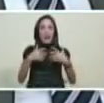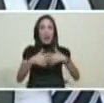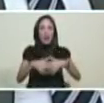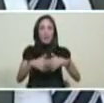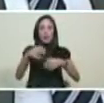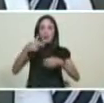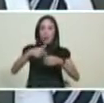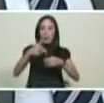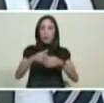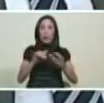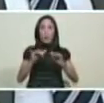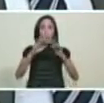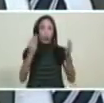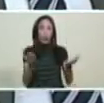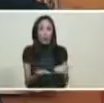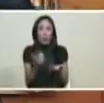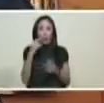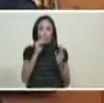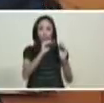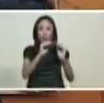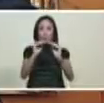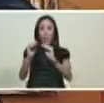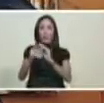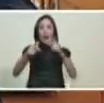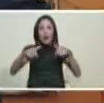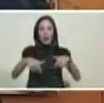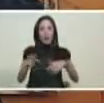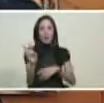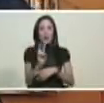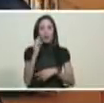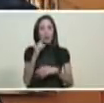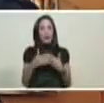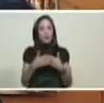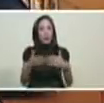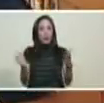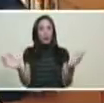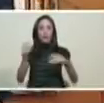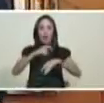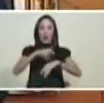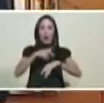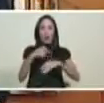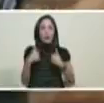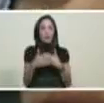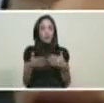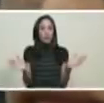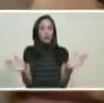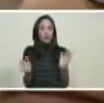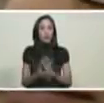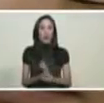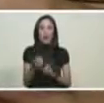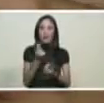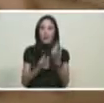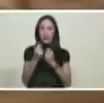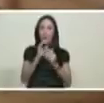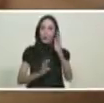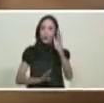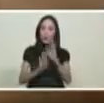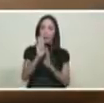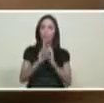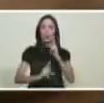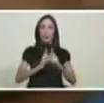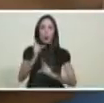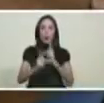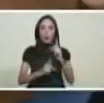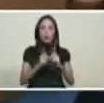petroleras del mundo a que ha llegado la hora de la inversión petrolera del aumento de la producción